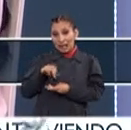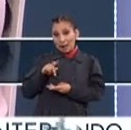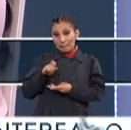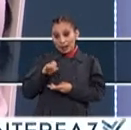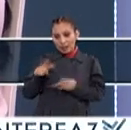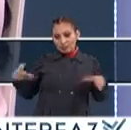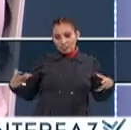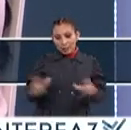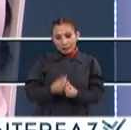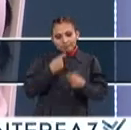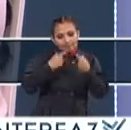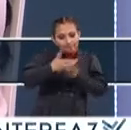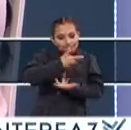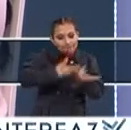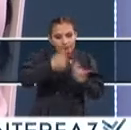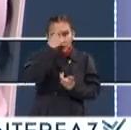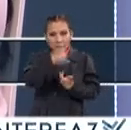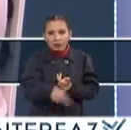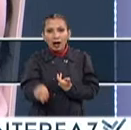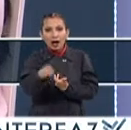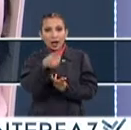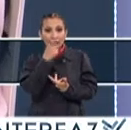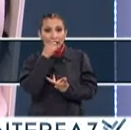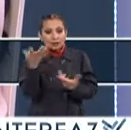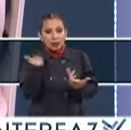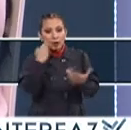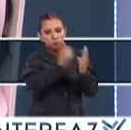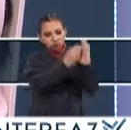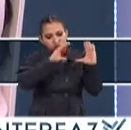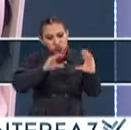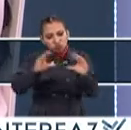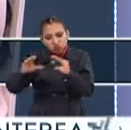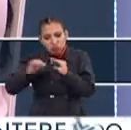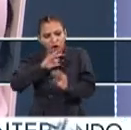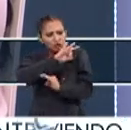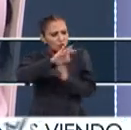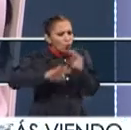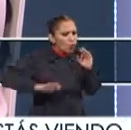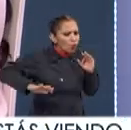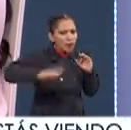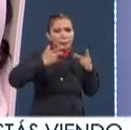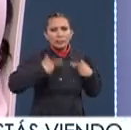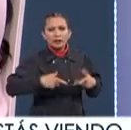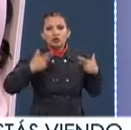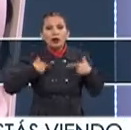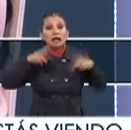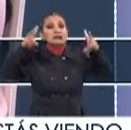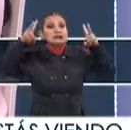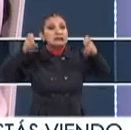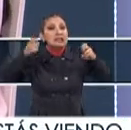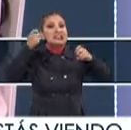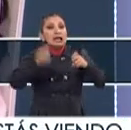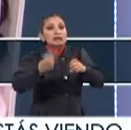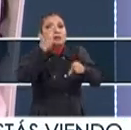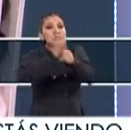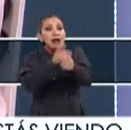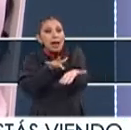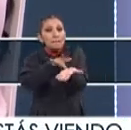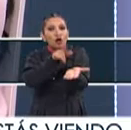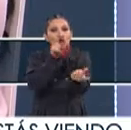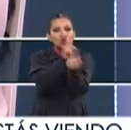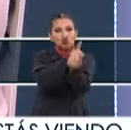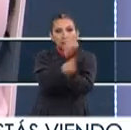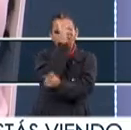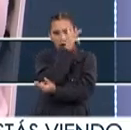Es esta colaboración para, decíamos, capacitar a toda la población Con relación a lo que es el primer apoyo